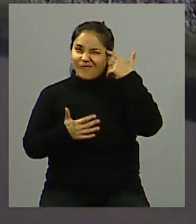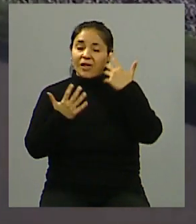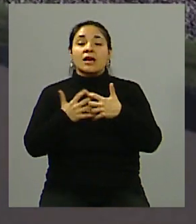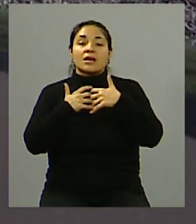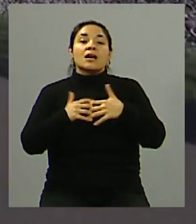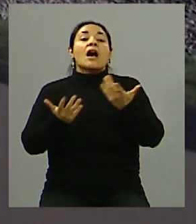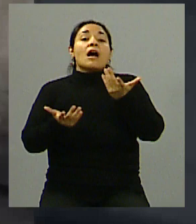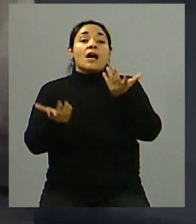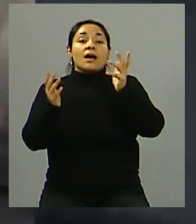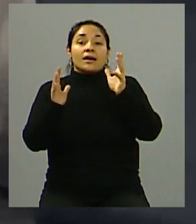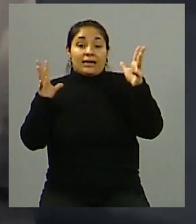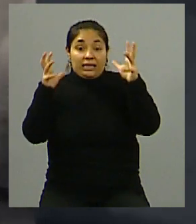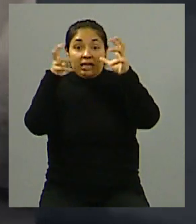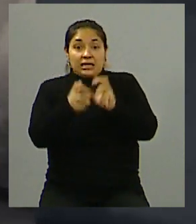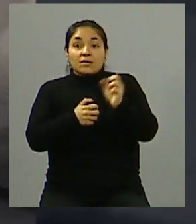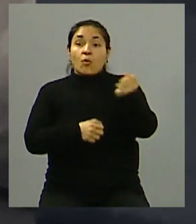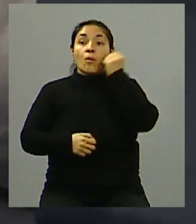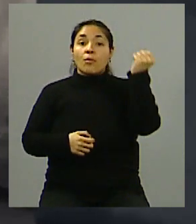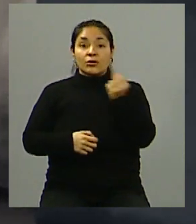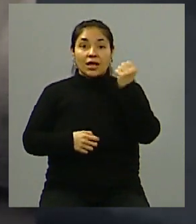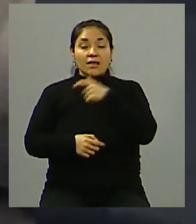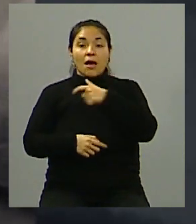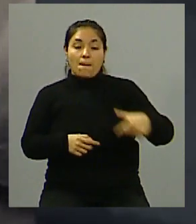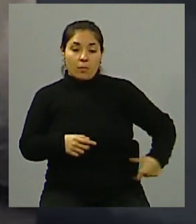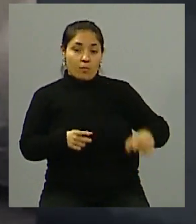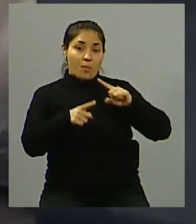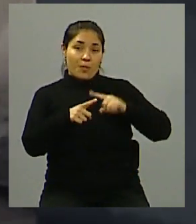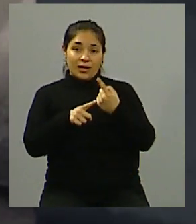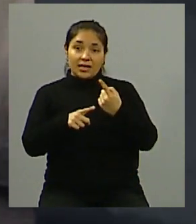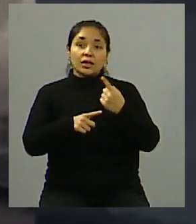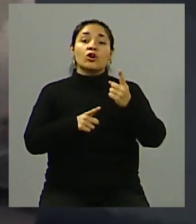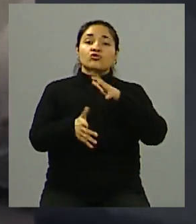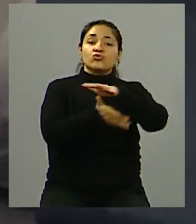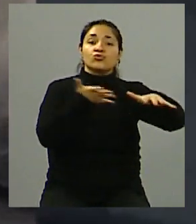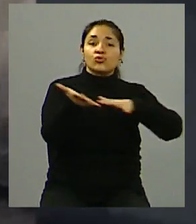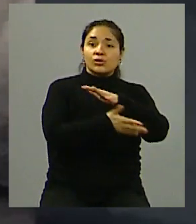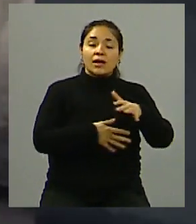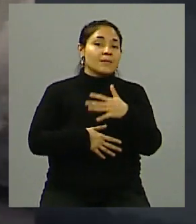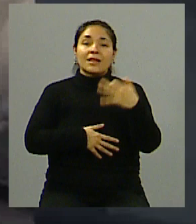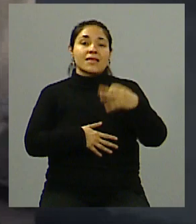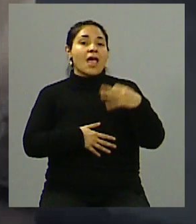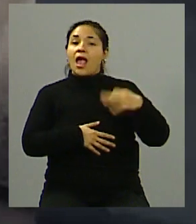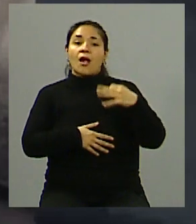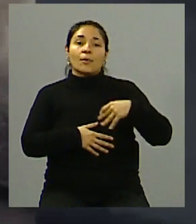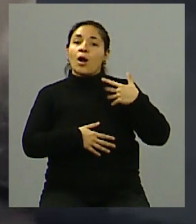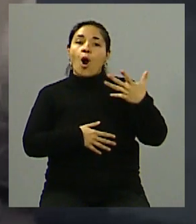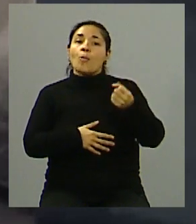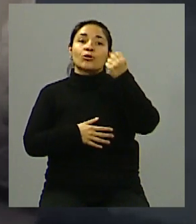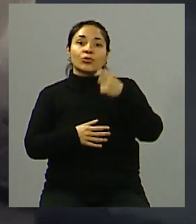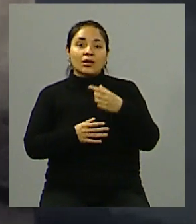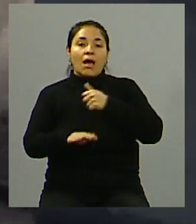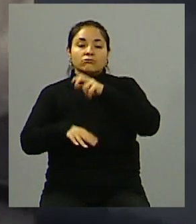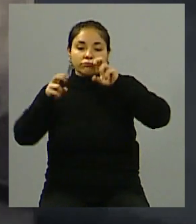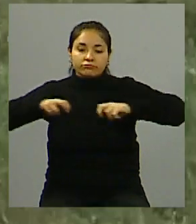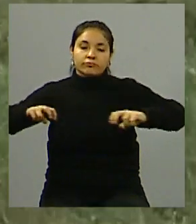sería importante que todo el sistema político y la ciudadanía nos la tomaran como una oportunidad para poder discutir nuestra